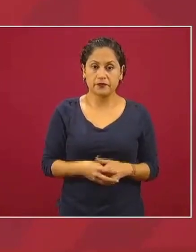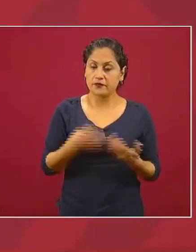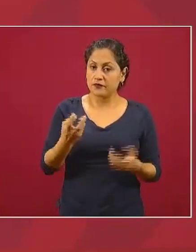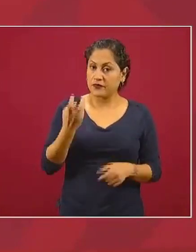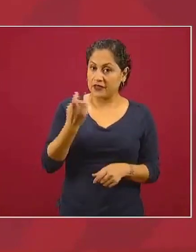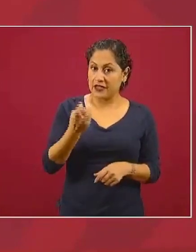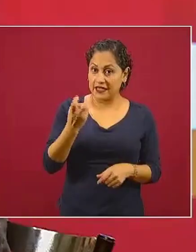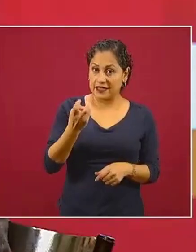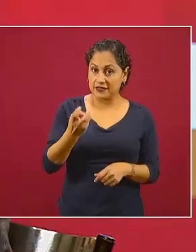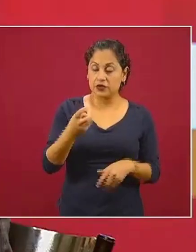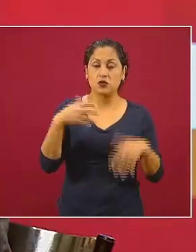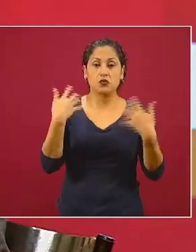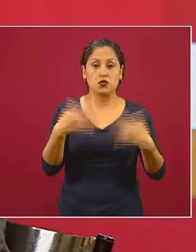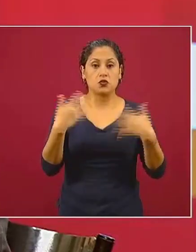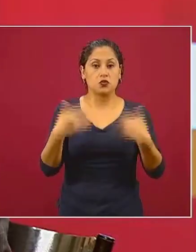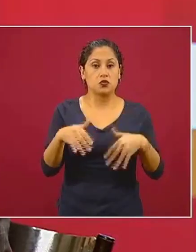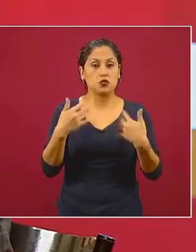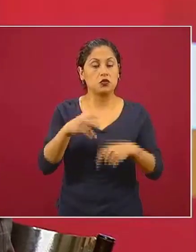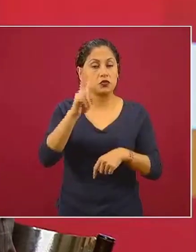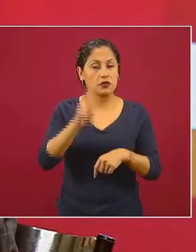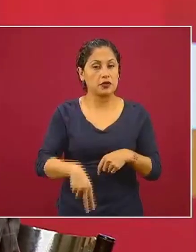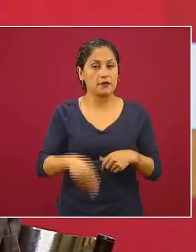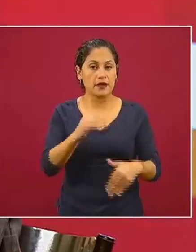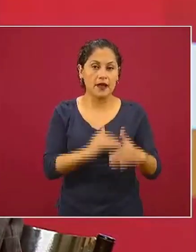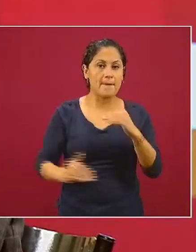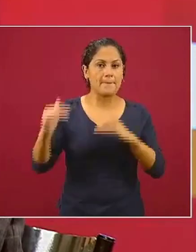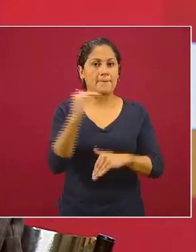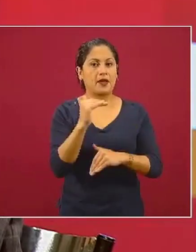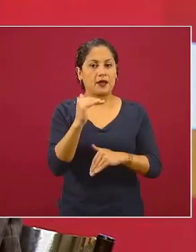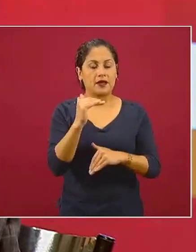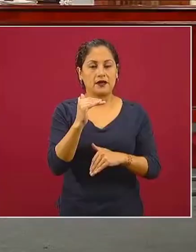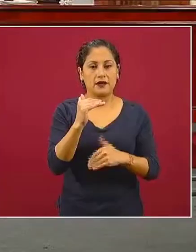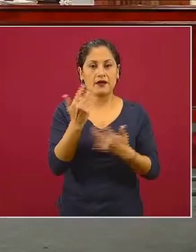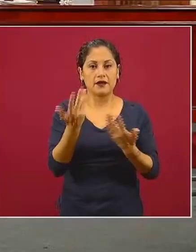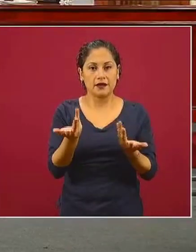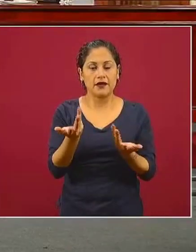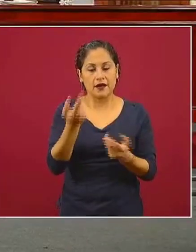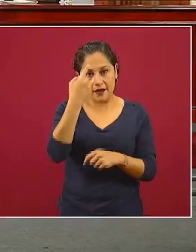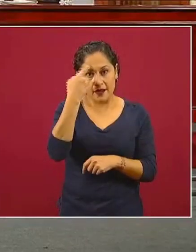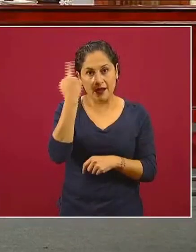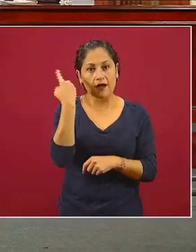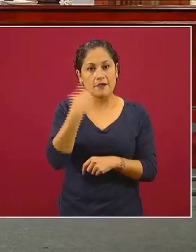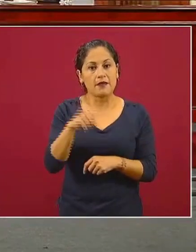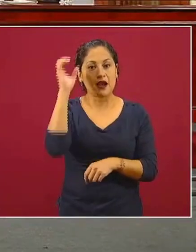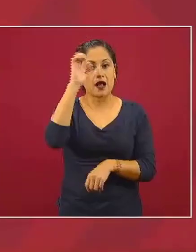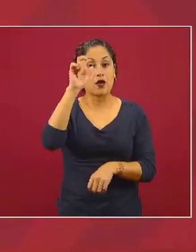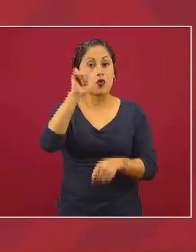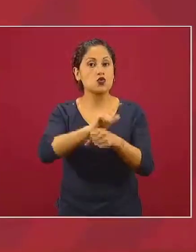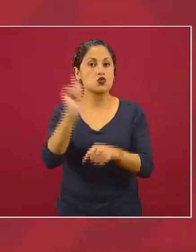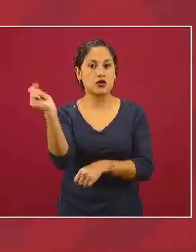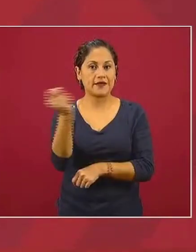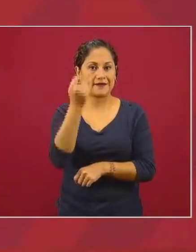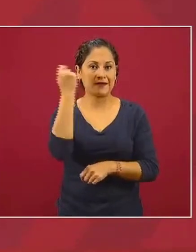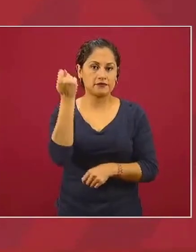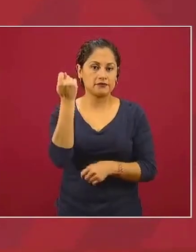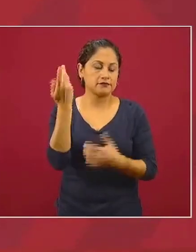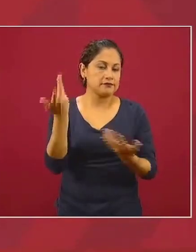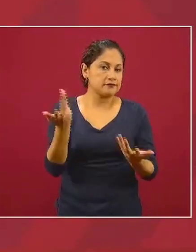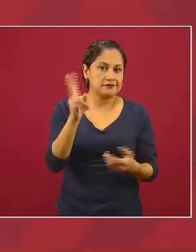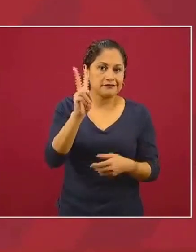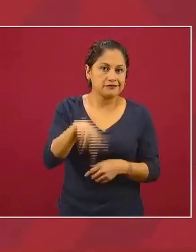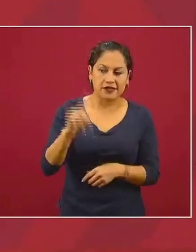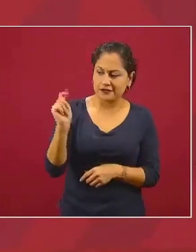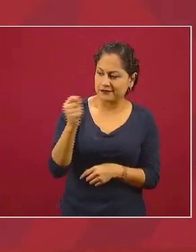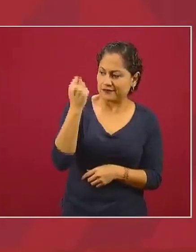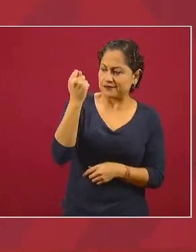un brinco adelante un salto muy importante hacia una cultura digital que no es otra cosa más que una herramienta